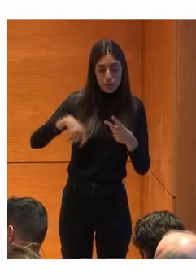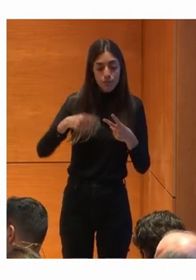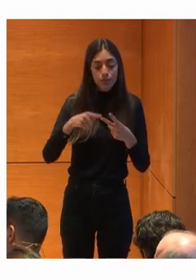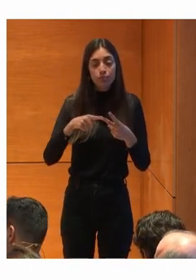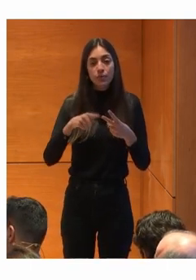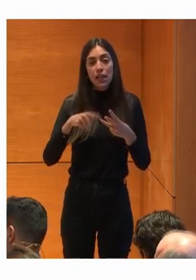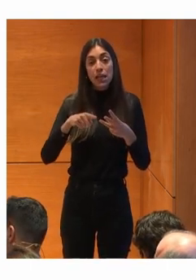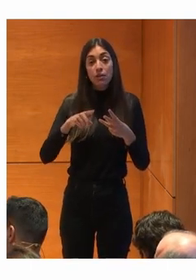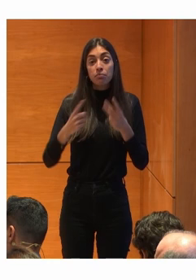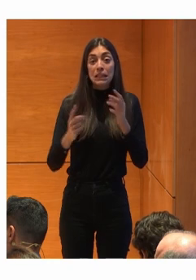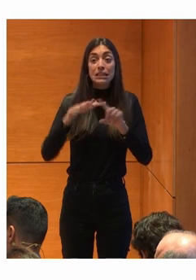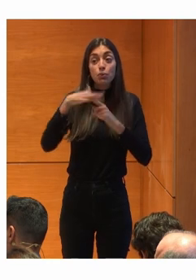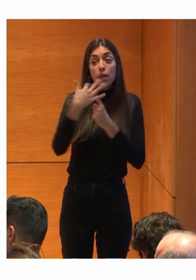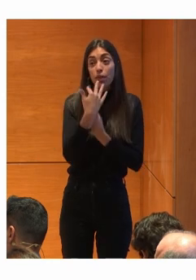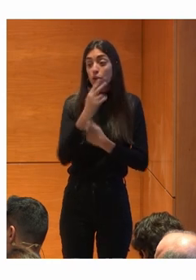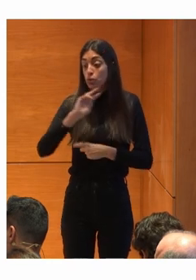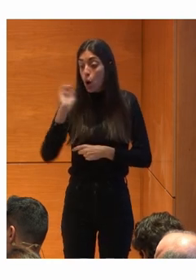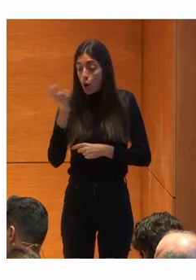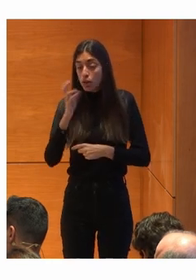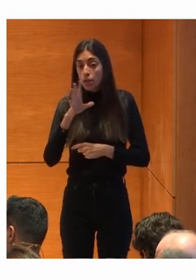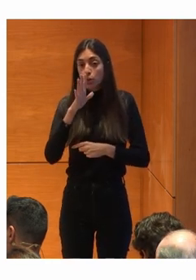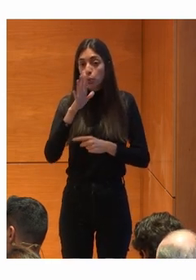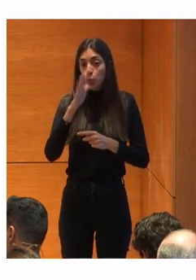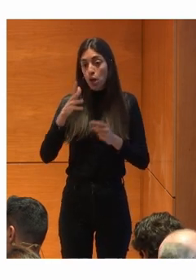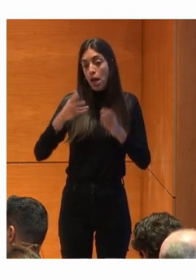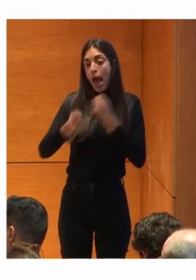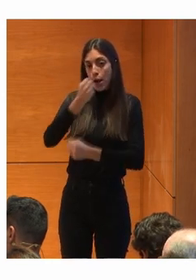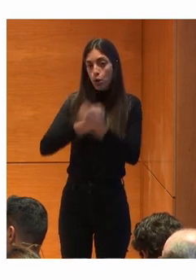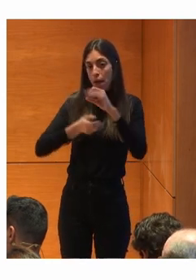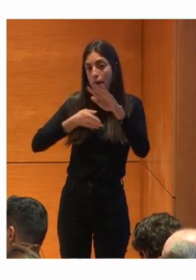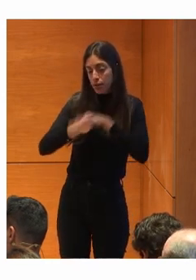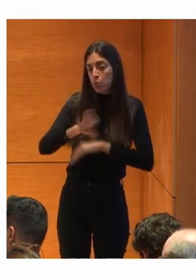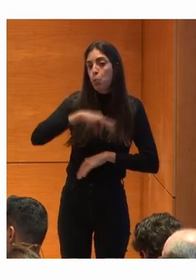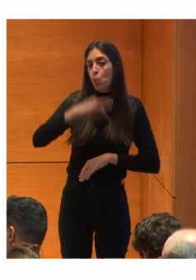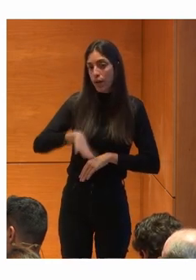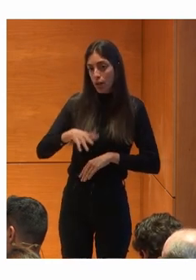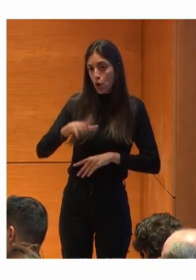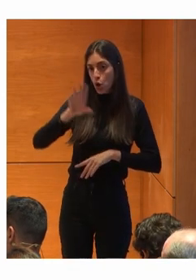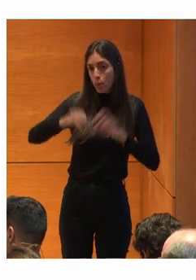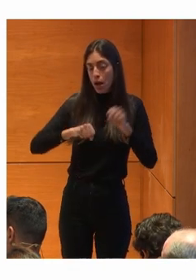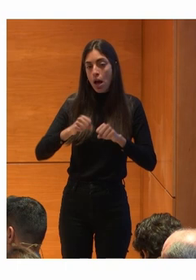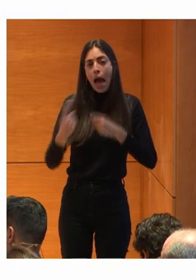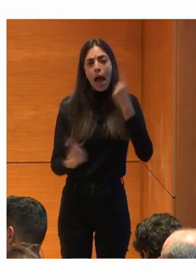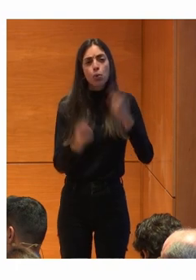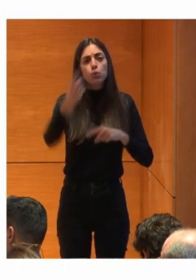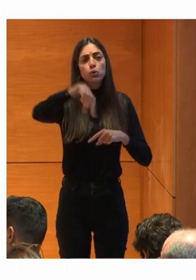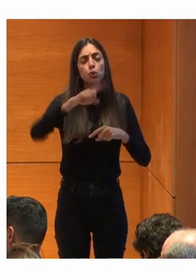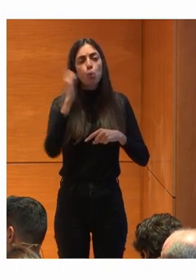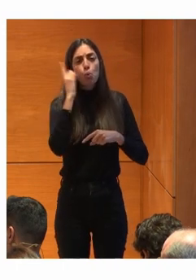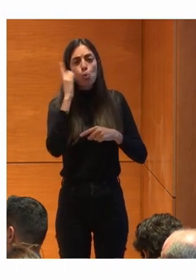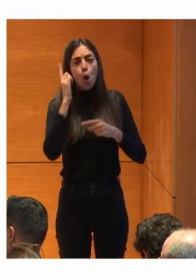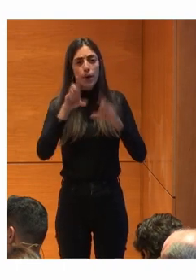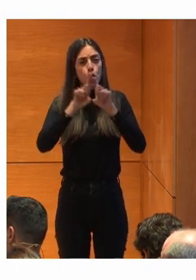Y en otras ocasiones Aunque sea accesible Económicamente ¿Alguna vez tratado De cambiar de compañía De telefonía en casa?